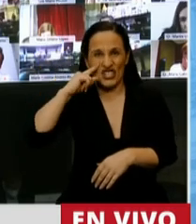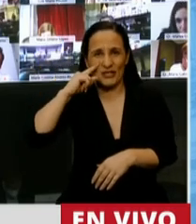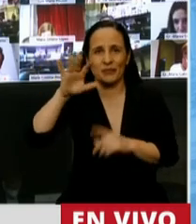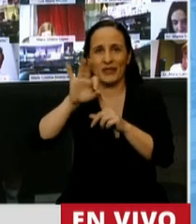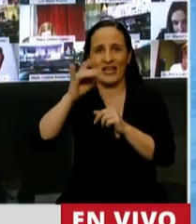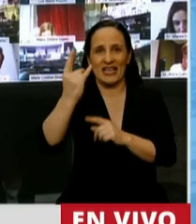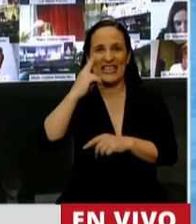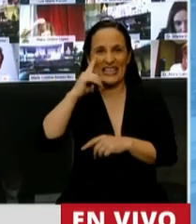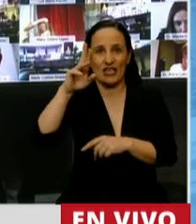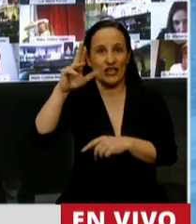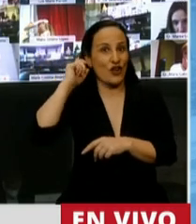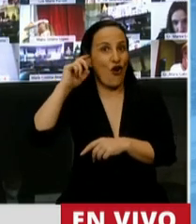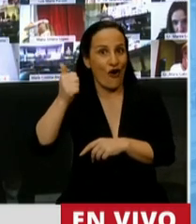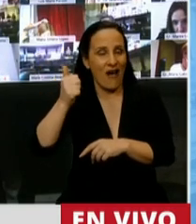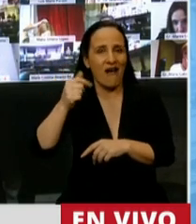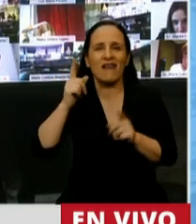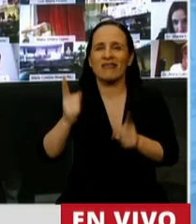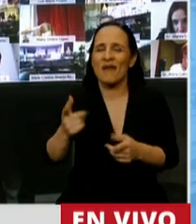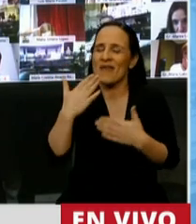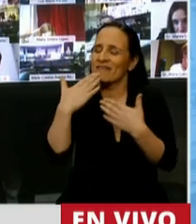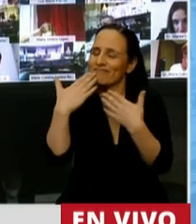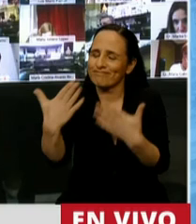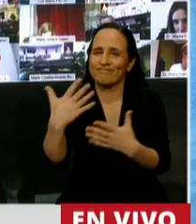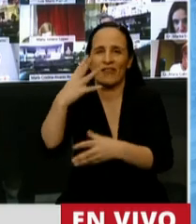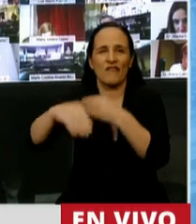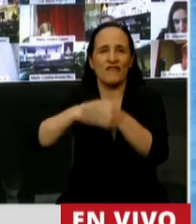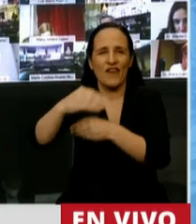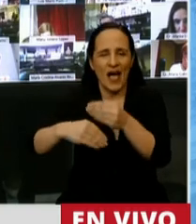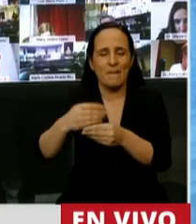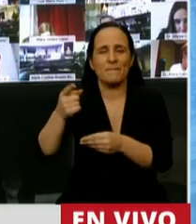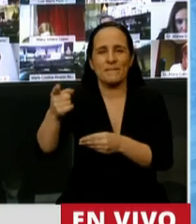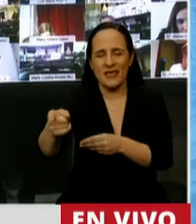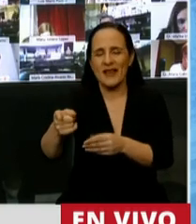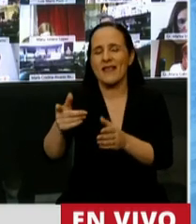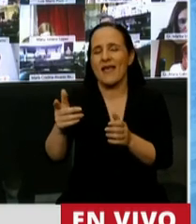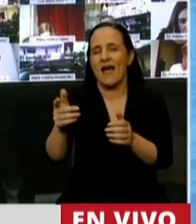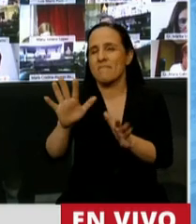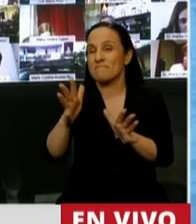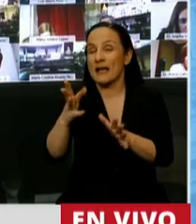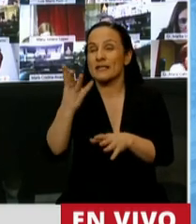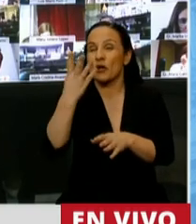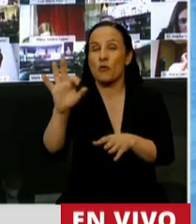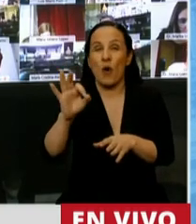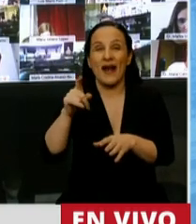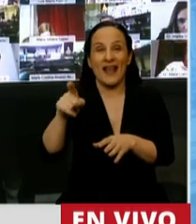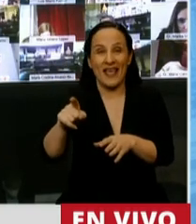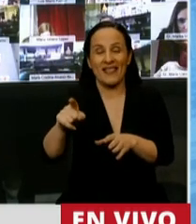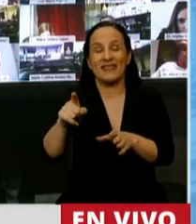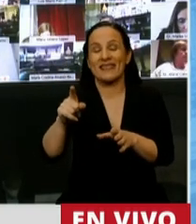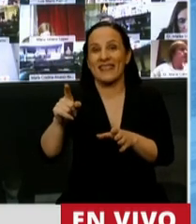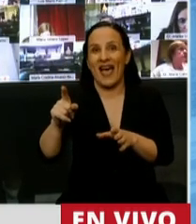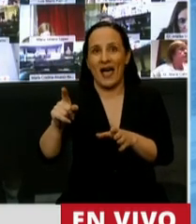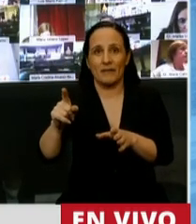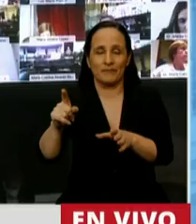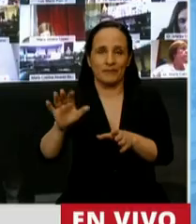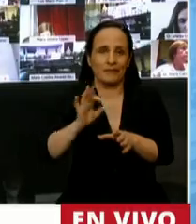un sentimiento de gratitud también para su familia que lo compartió durante casi 40 décadas con el pueblo nauquino. Muchas